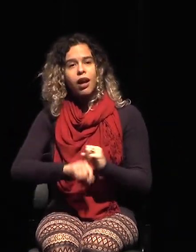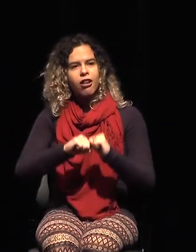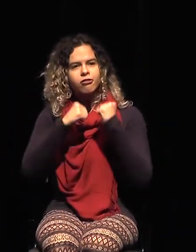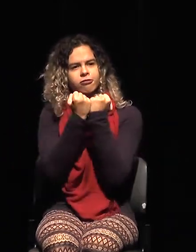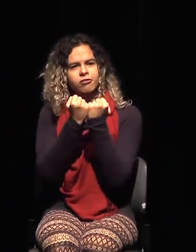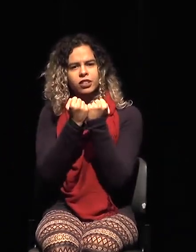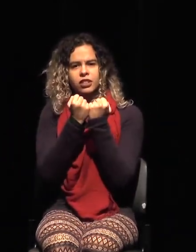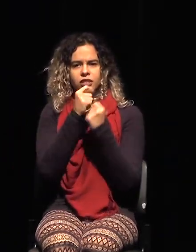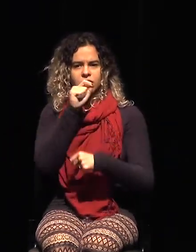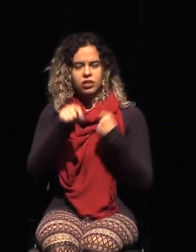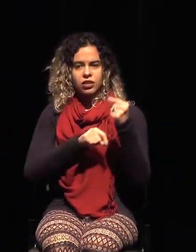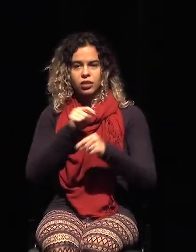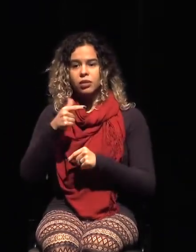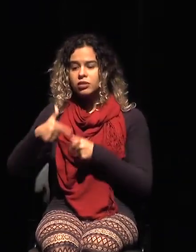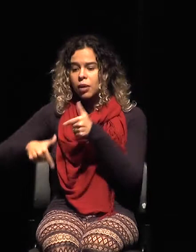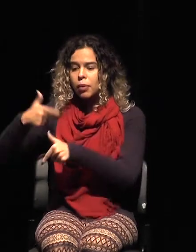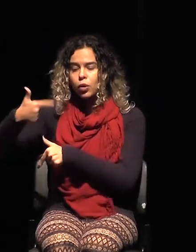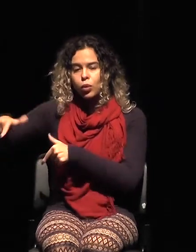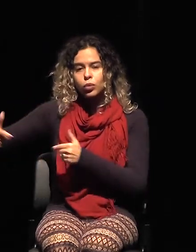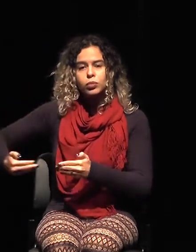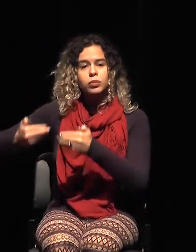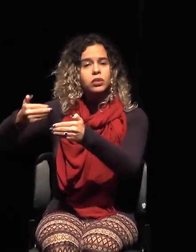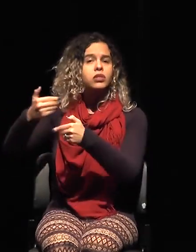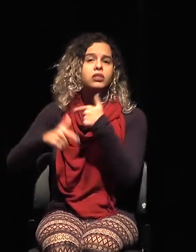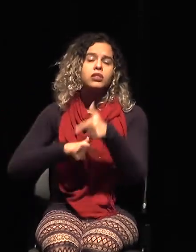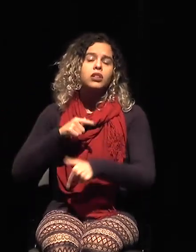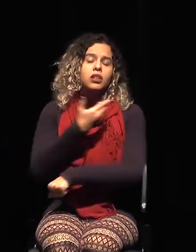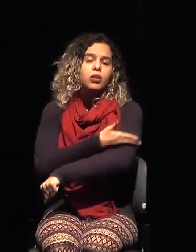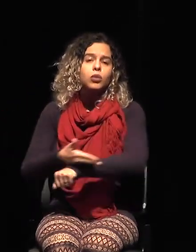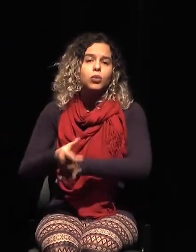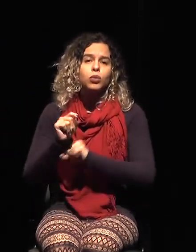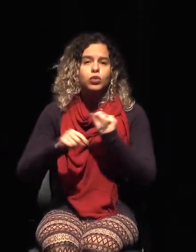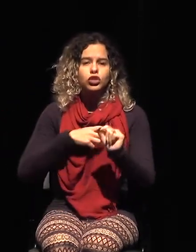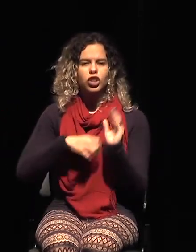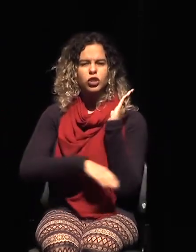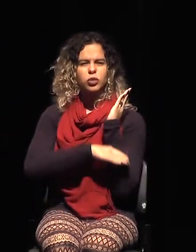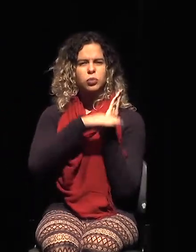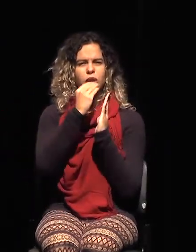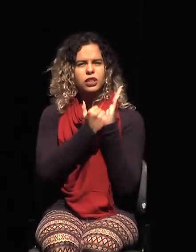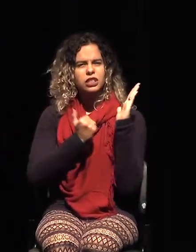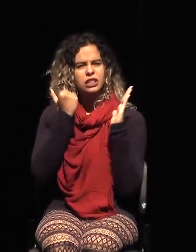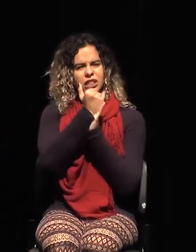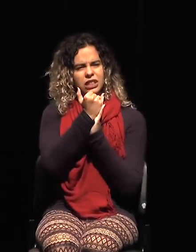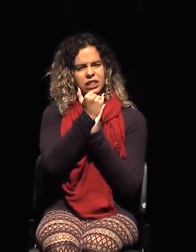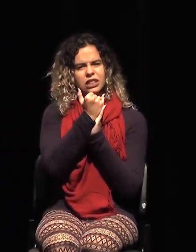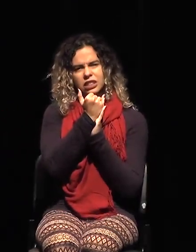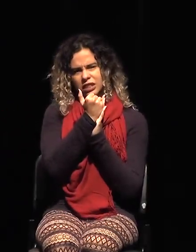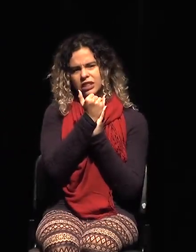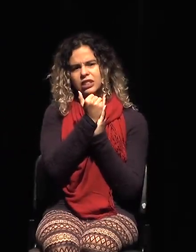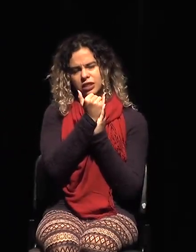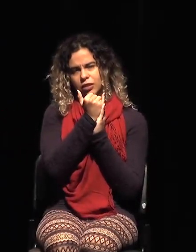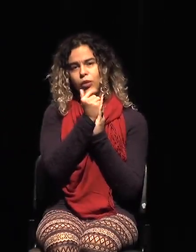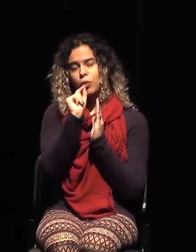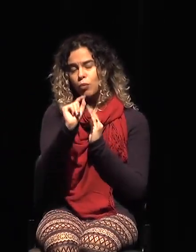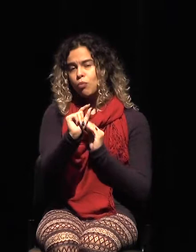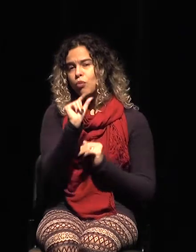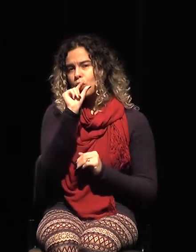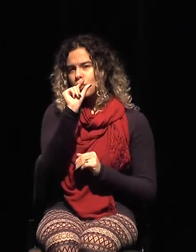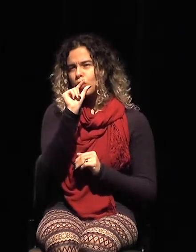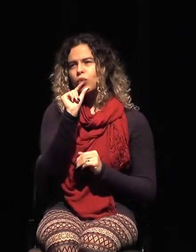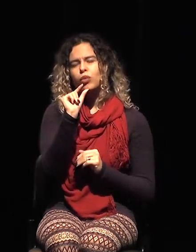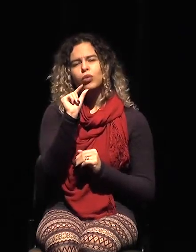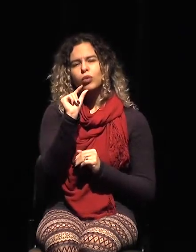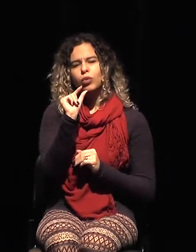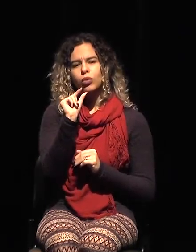comportamiento burócrata, burocrático y quizás un poco más esquizofrénico, ¿verdad? Y finalmente